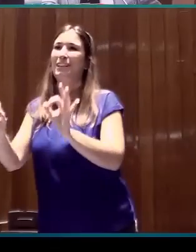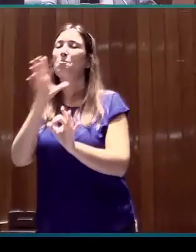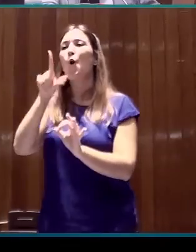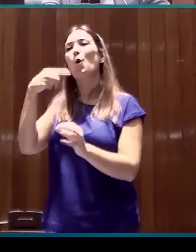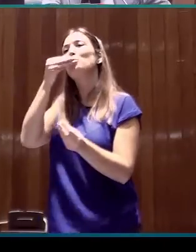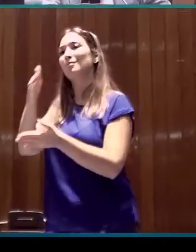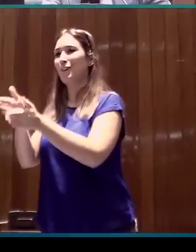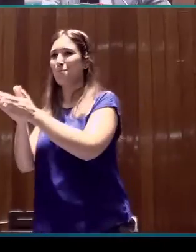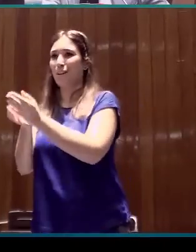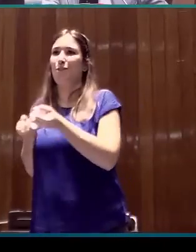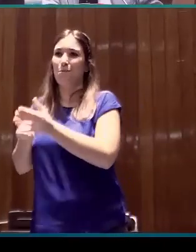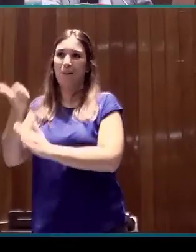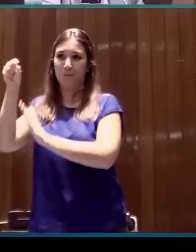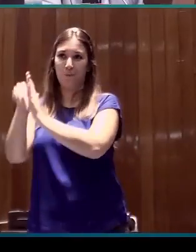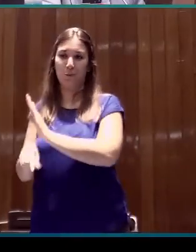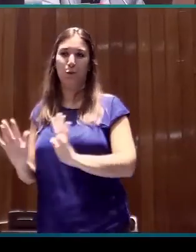Bien.